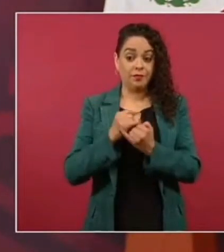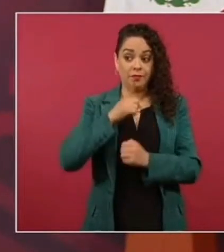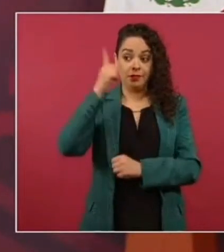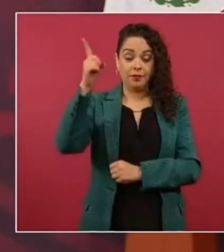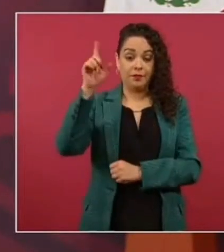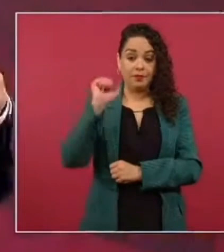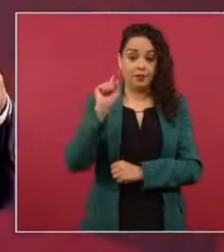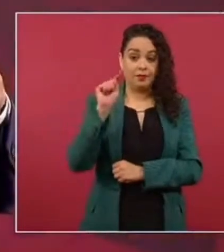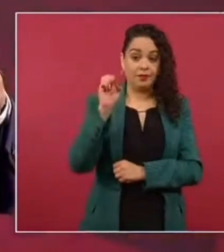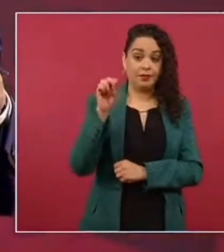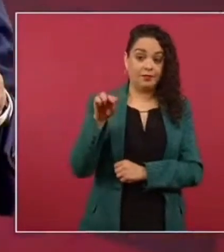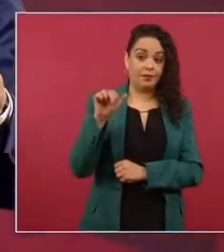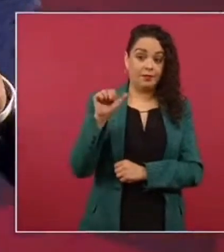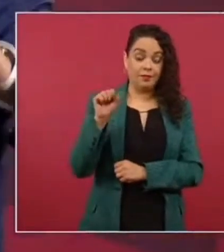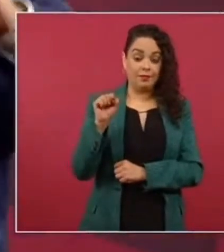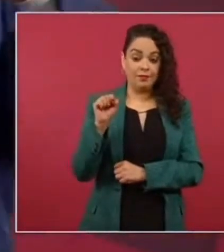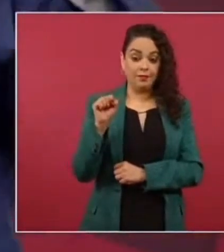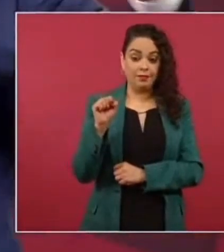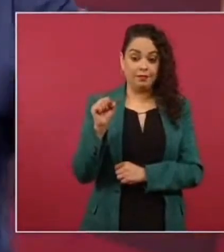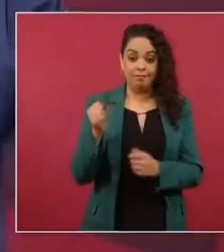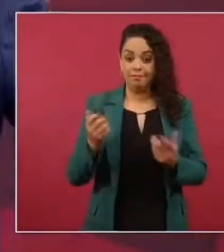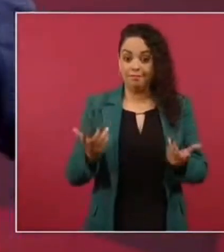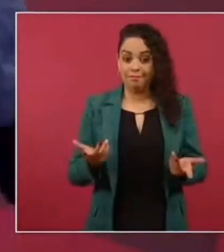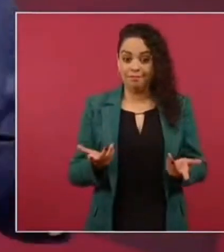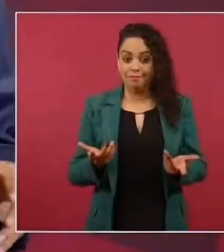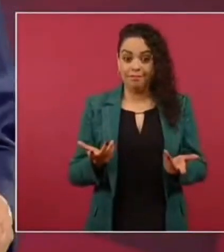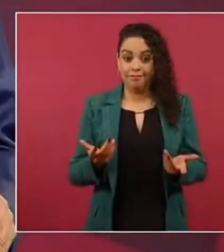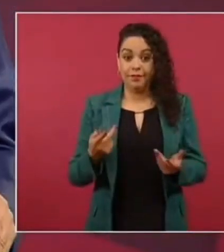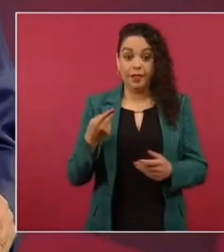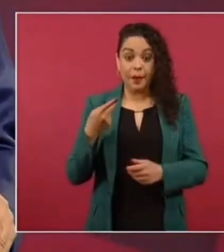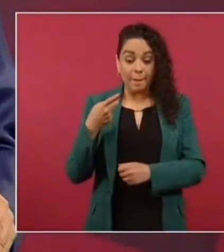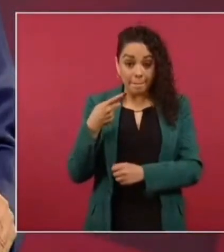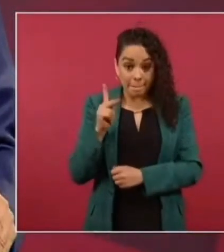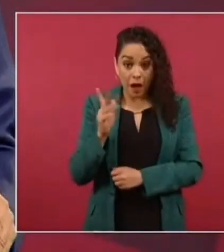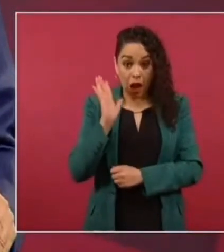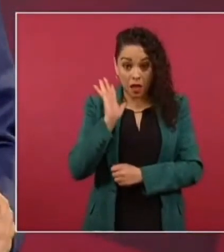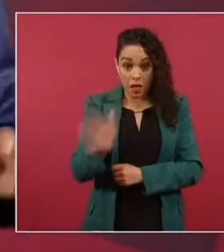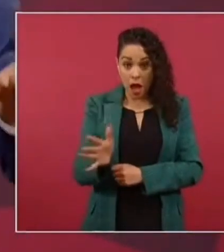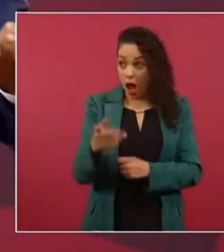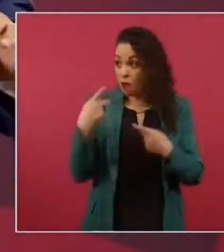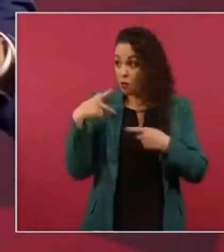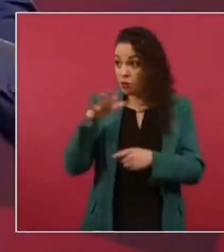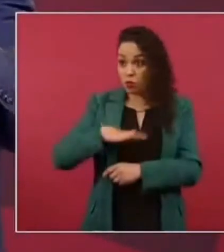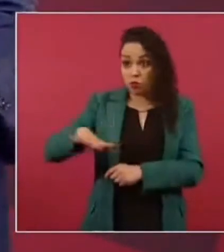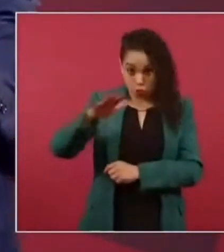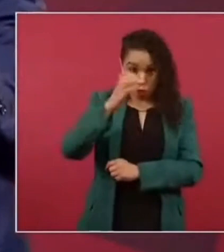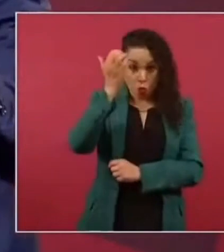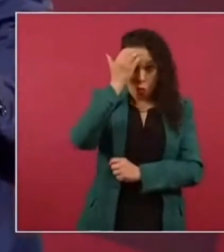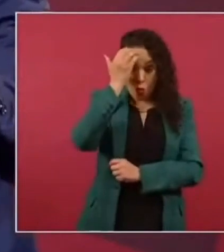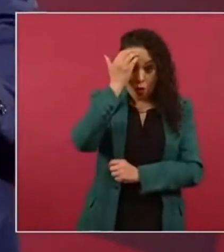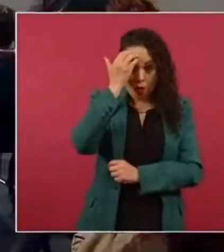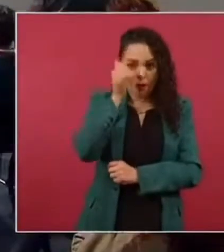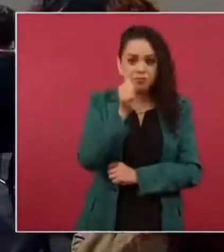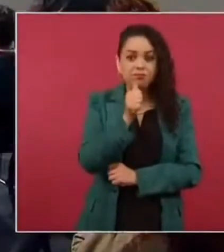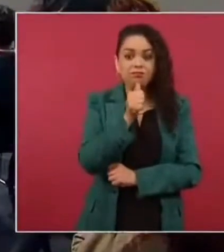y no se conoce porque todo esto quedó